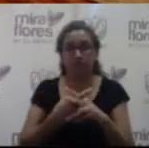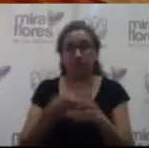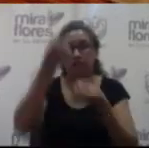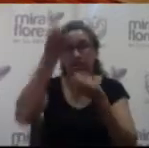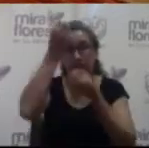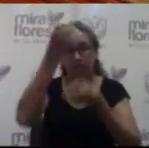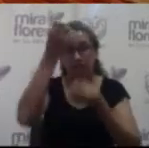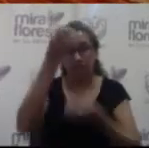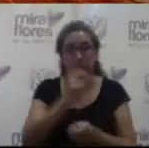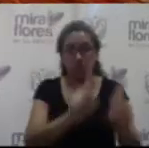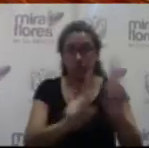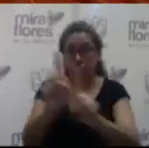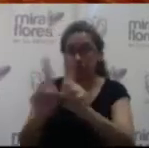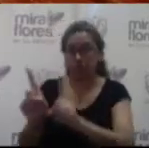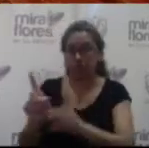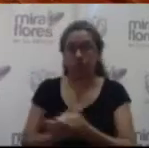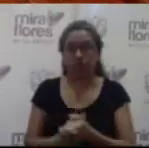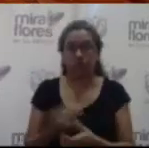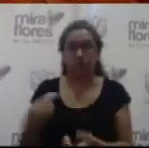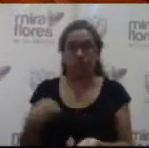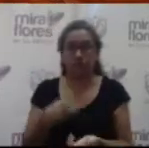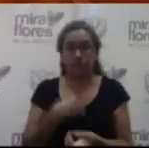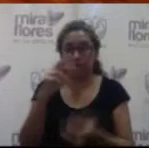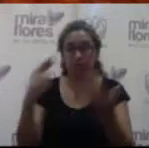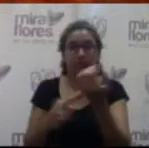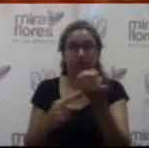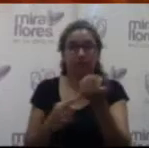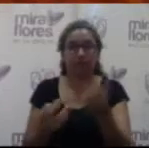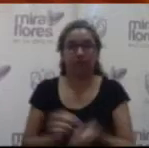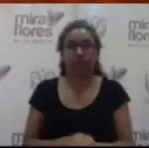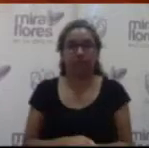los informes de los miembros del consejo.